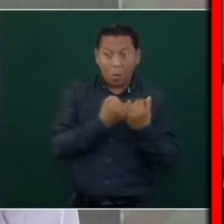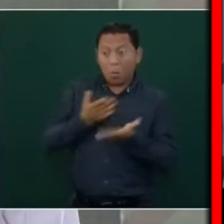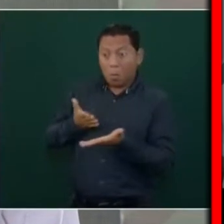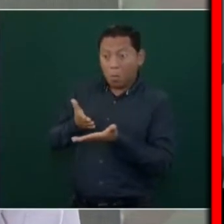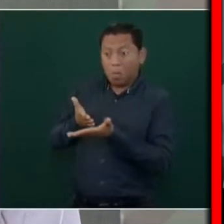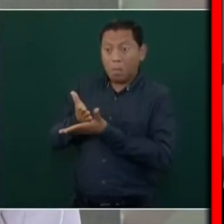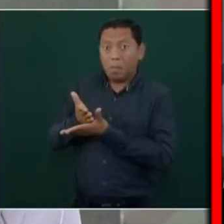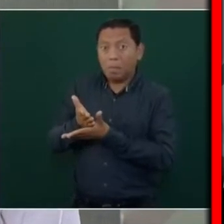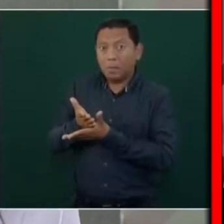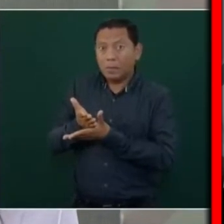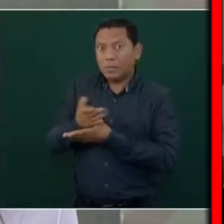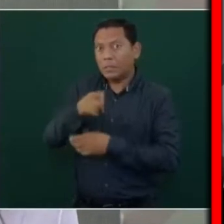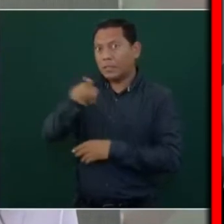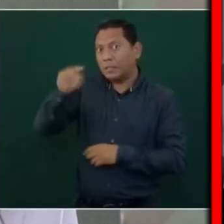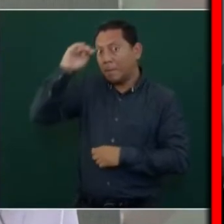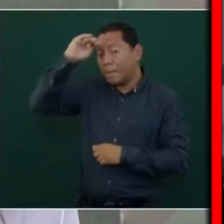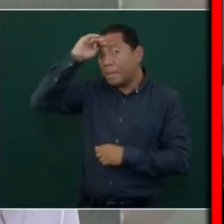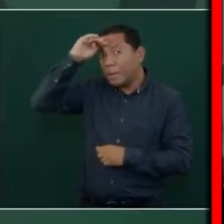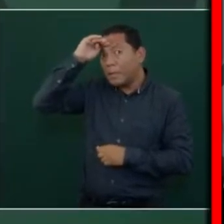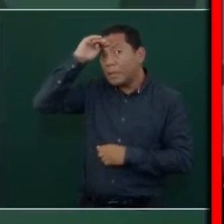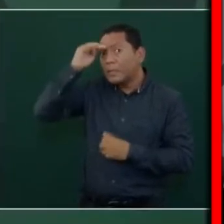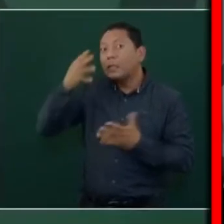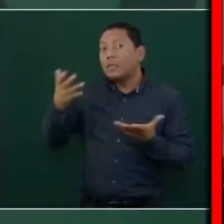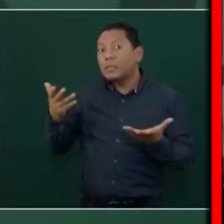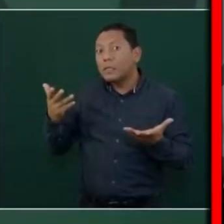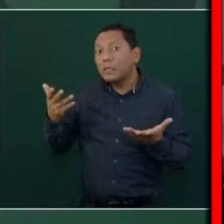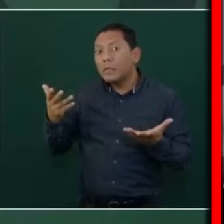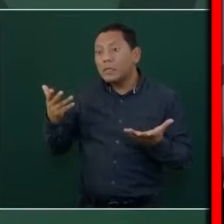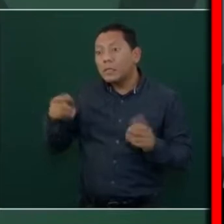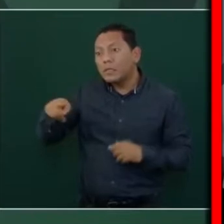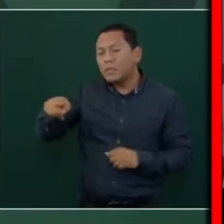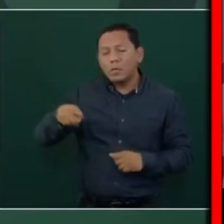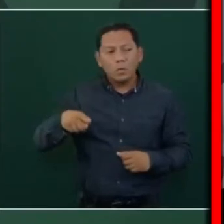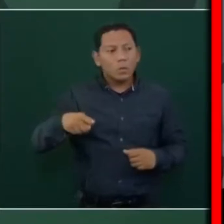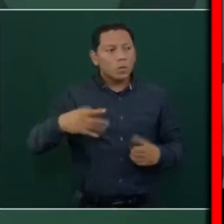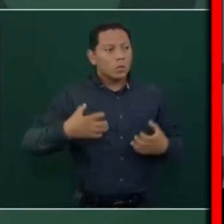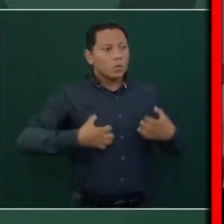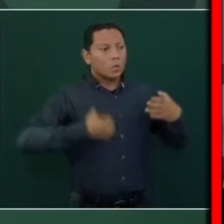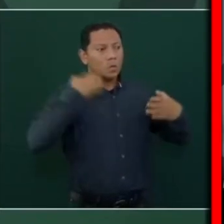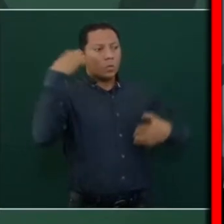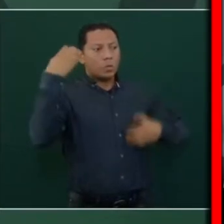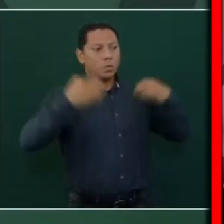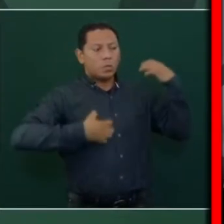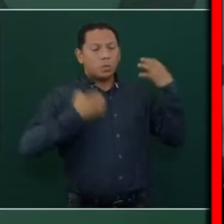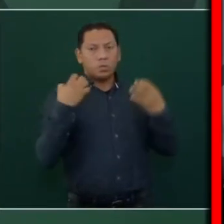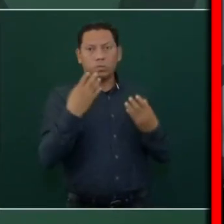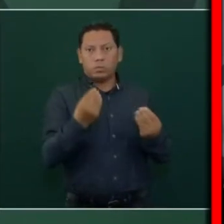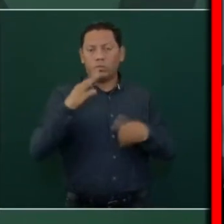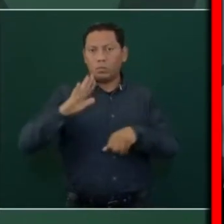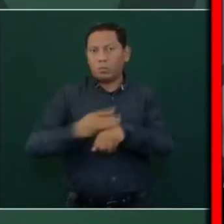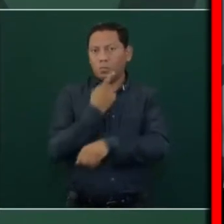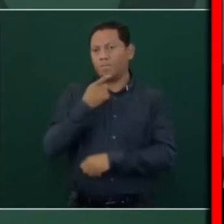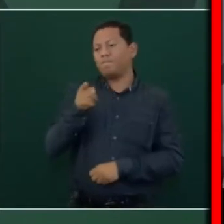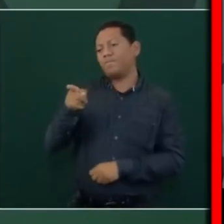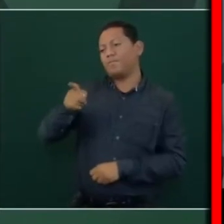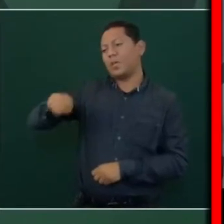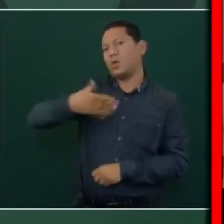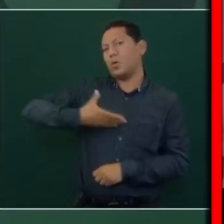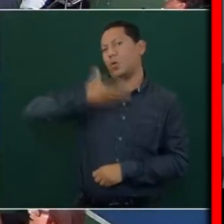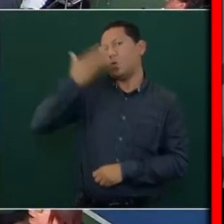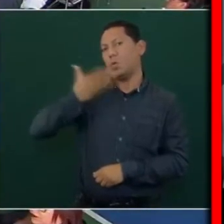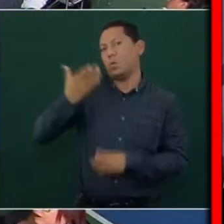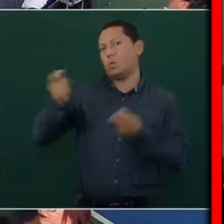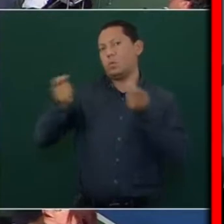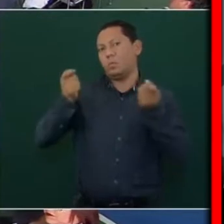pondrían el grito en el cielo, porque así son de hipócritas los conservadores.